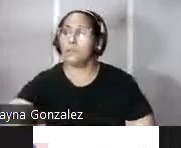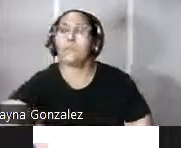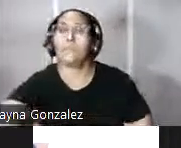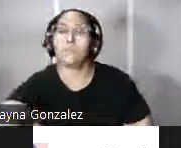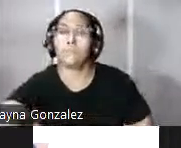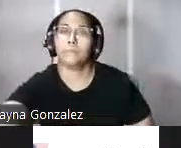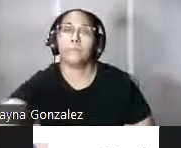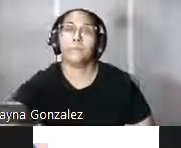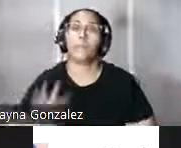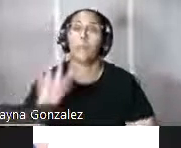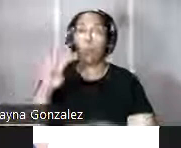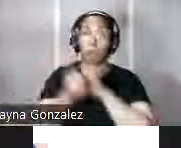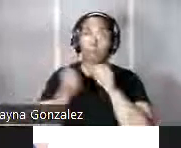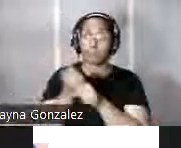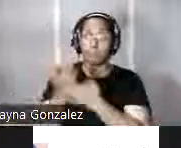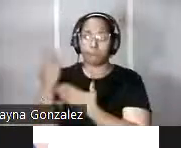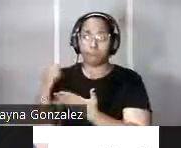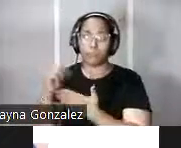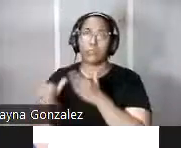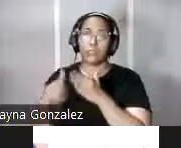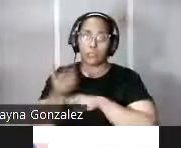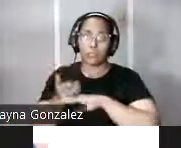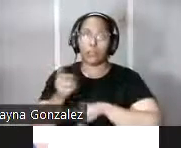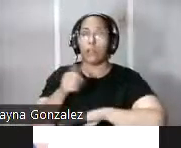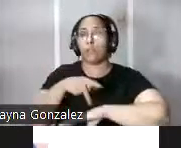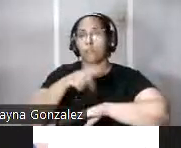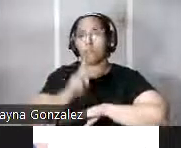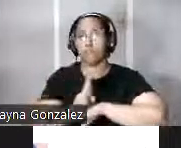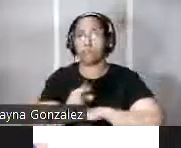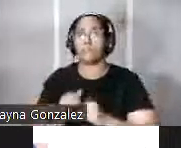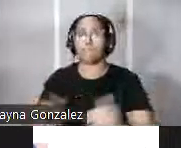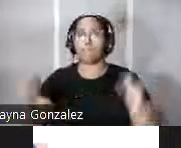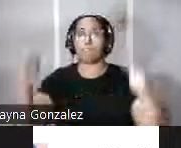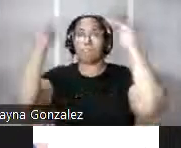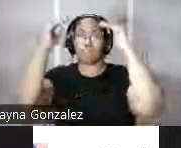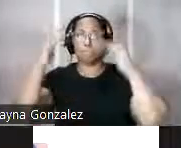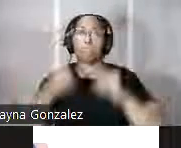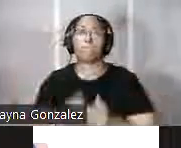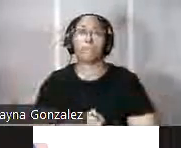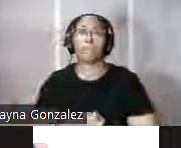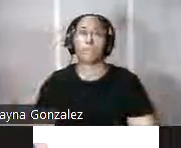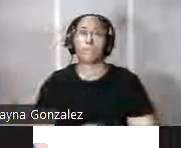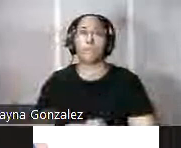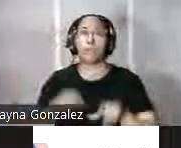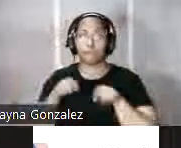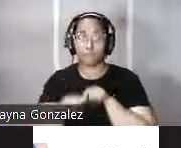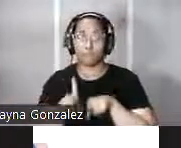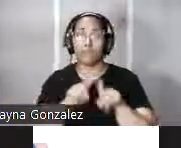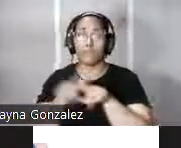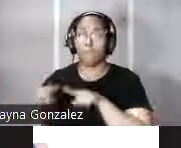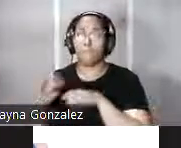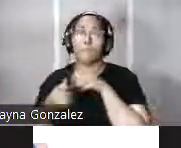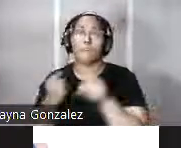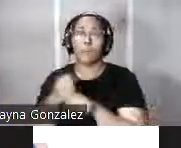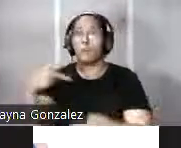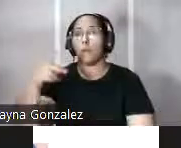construido cuatro años antes de su llegada a Puerto Rico una planta que ha sido mal atribuida durante muchos años a un arquitecto Juan